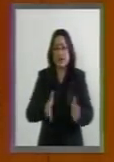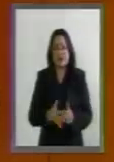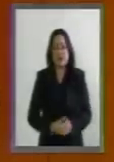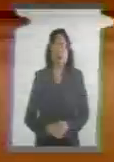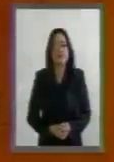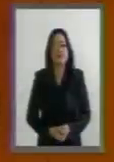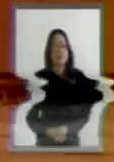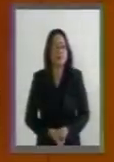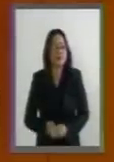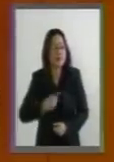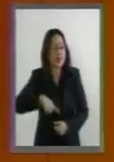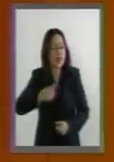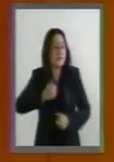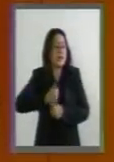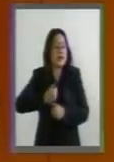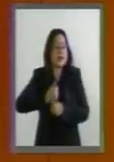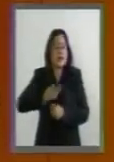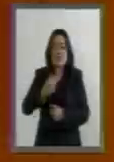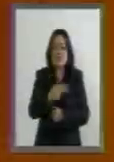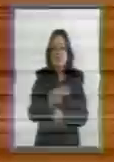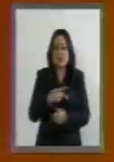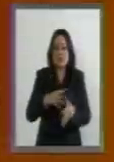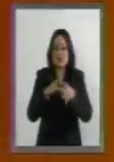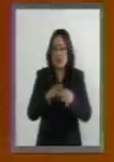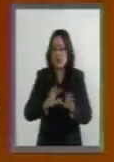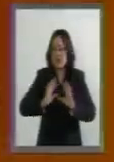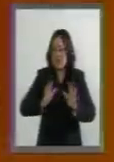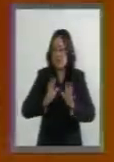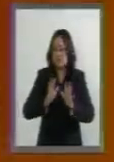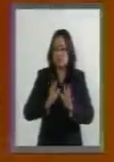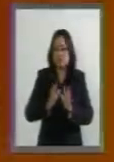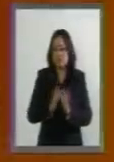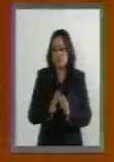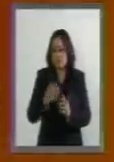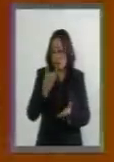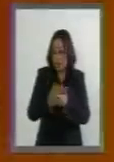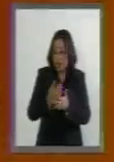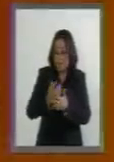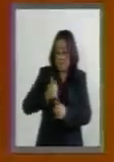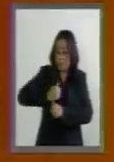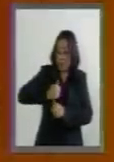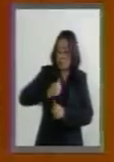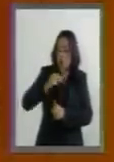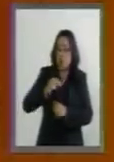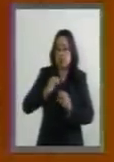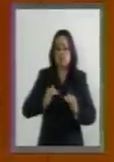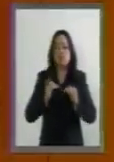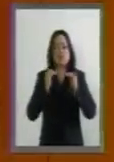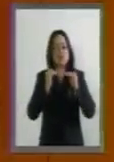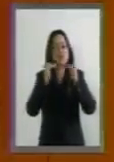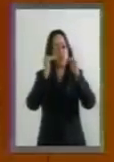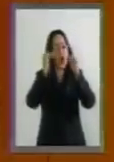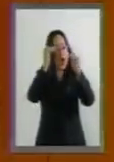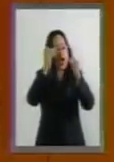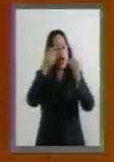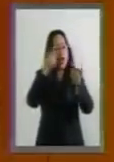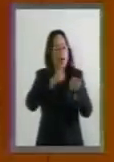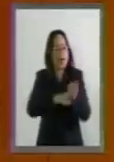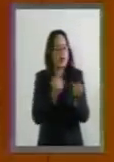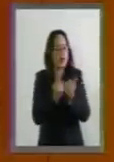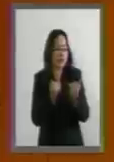nuestras fuerzas armadas por conducto de las cúpulas, no los soldados mexicanos que son explotados como todos los